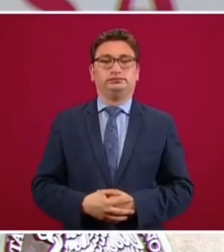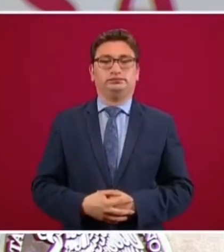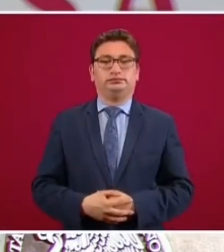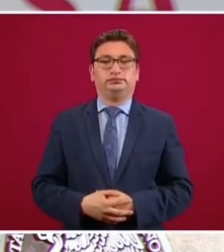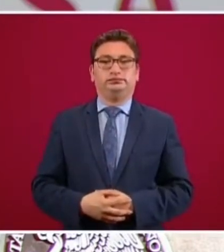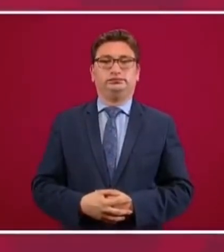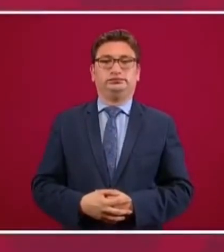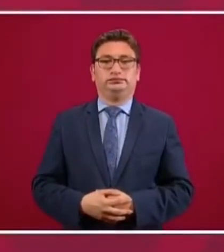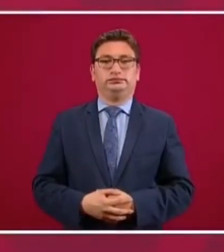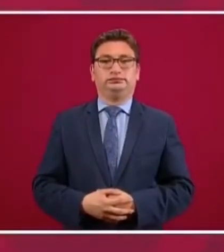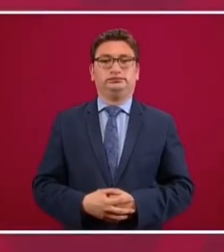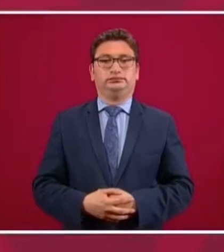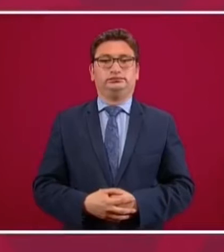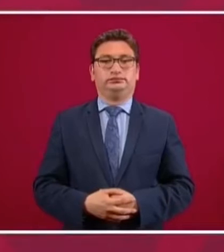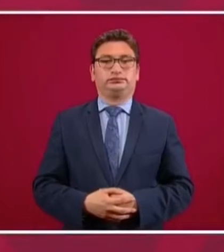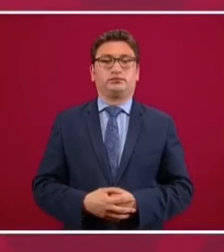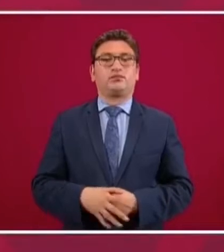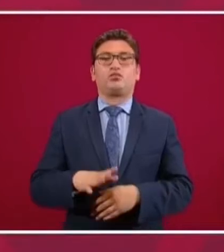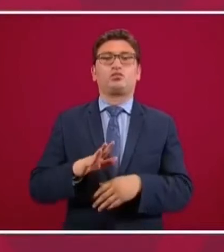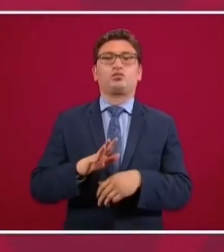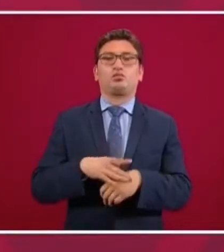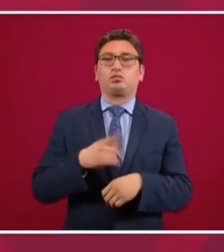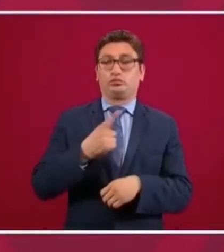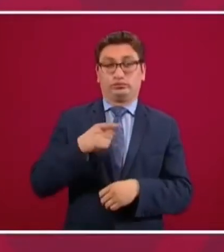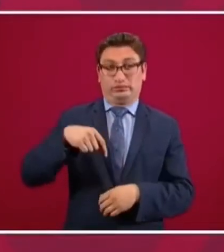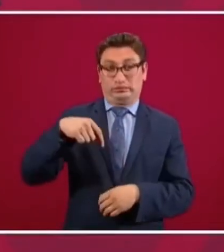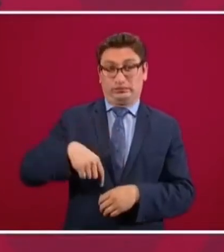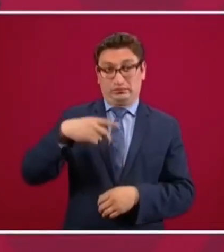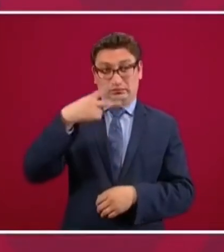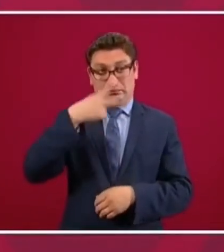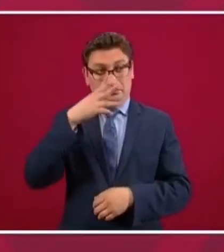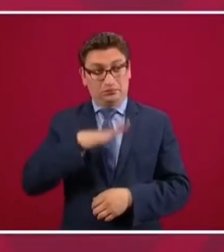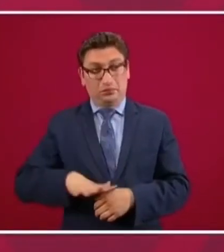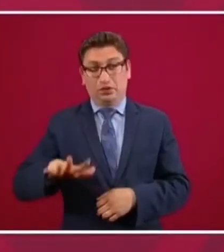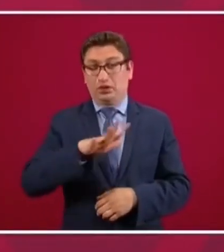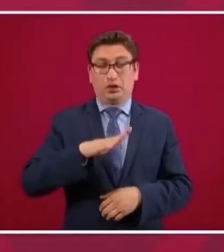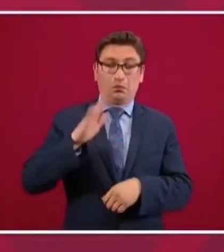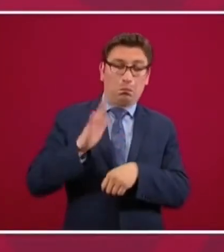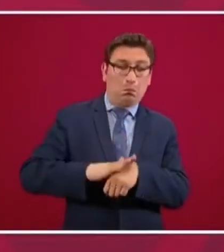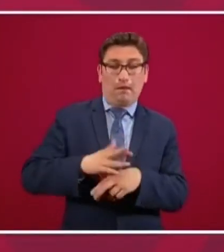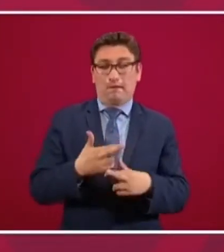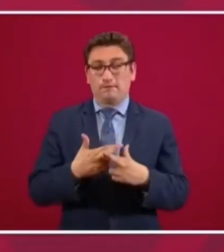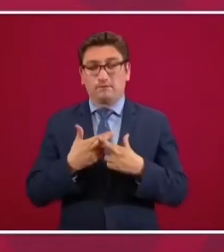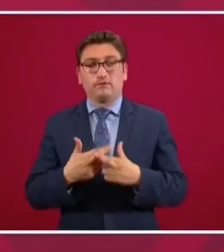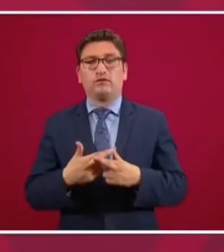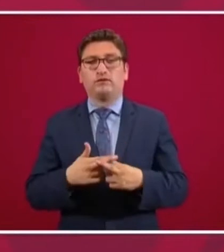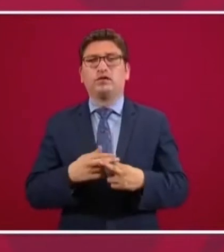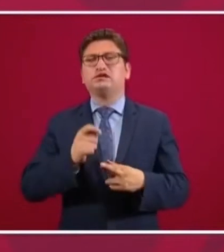de México es la honestidad de su pueblo.